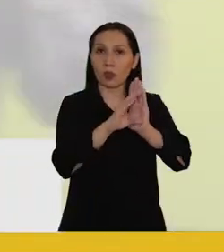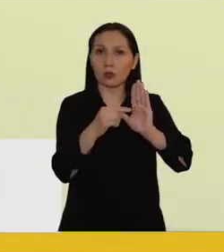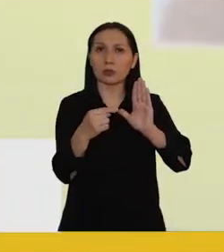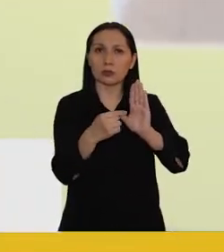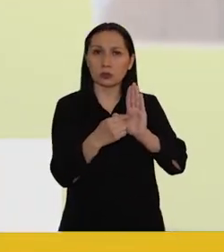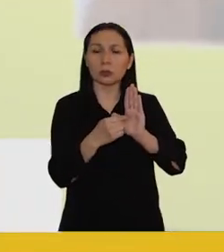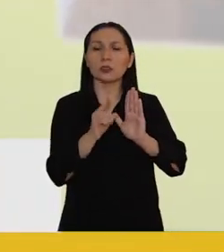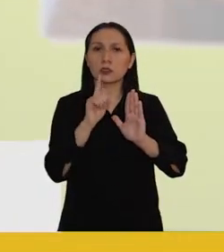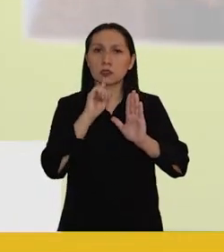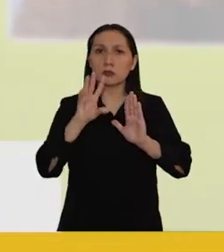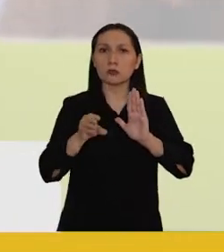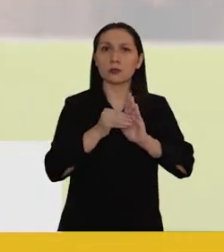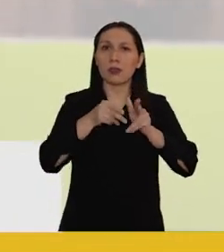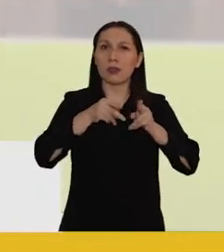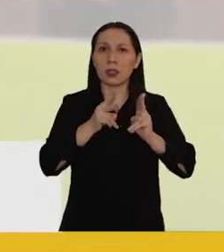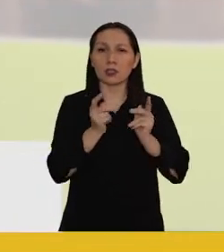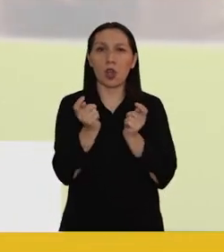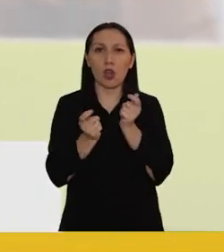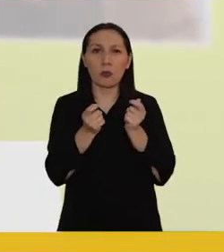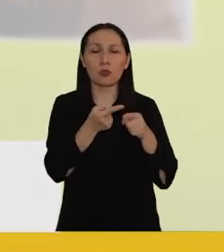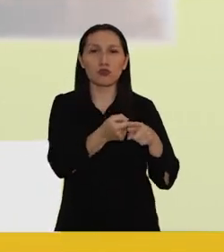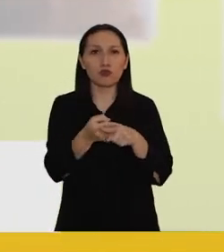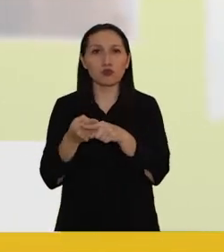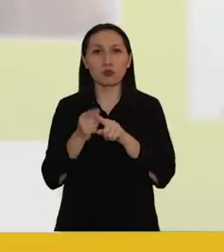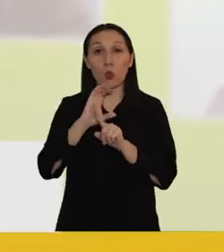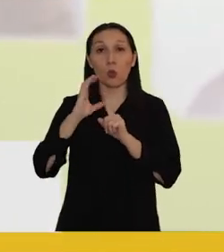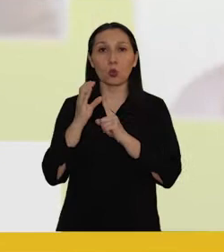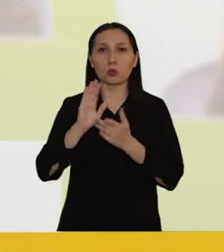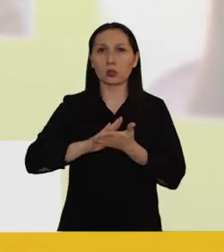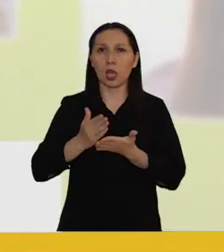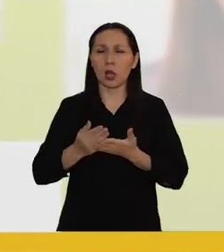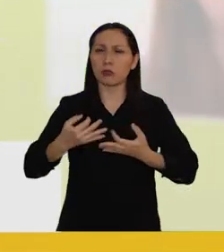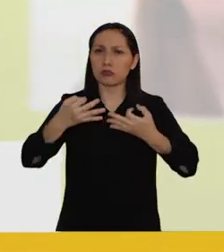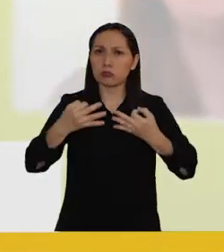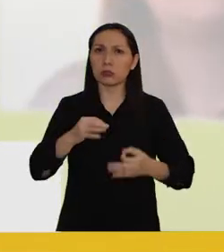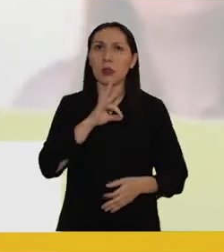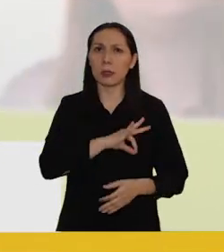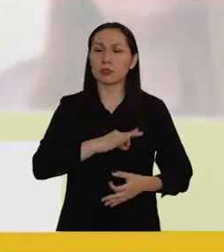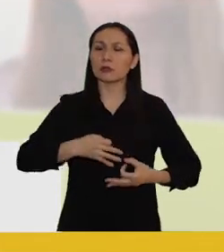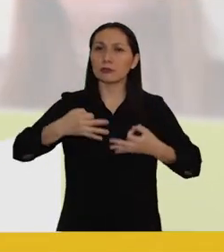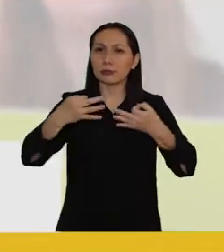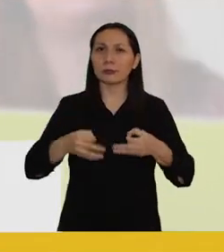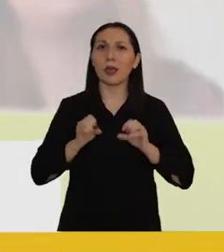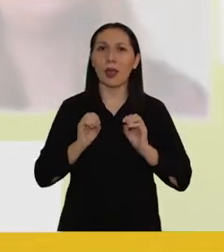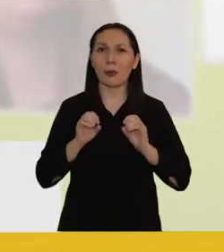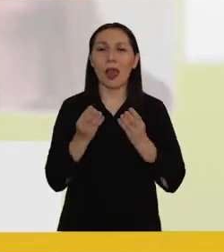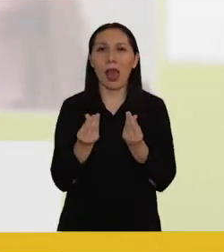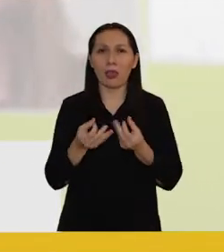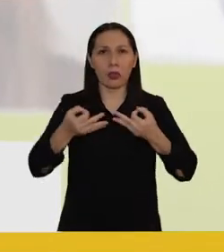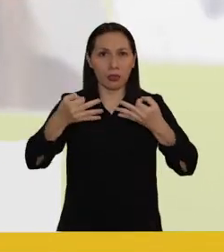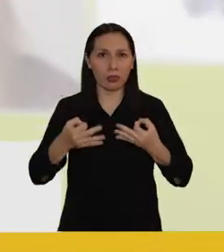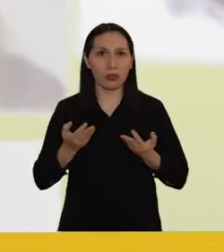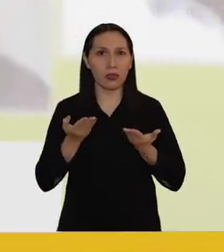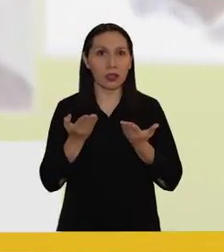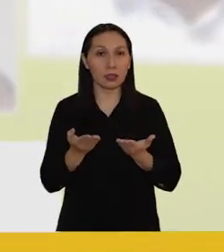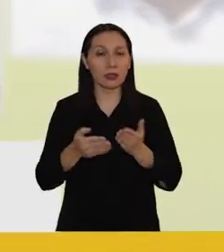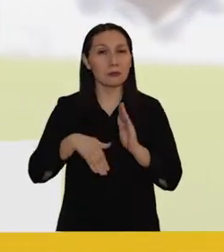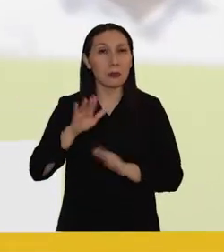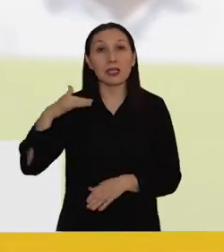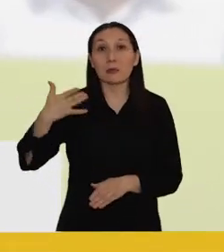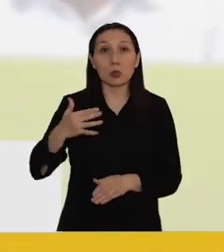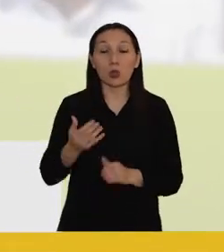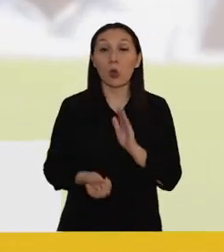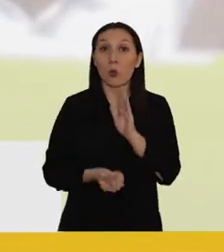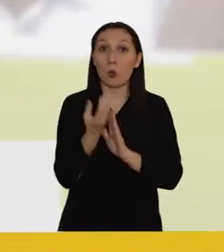Me lo voy a jugar porque esta nueva constitución se incorpora en los derechos económicos, sociales y culturales. Salud digna, pensiones dignas y